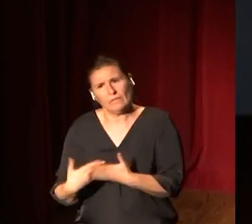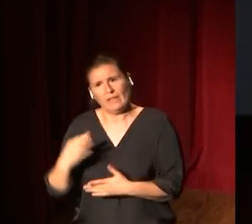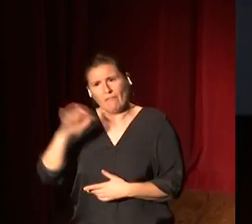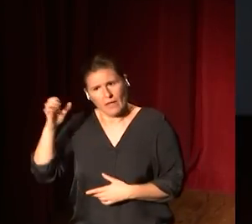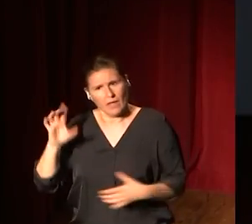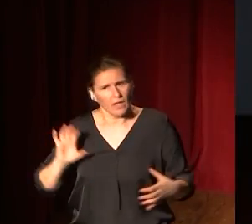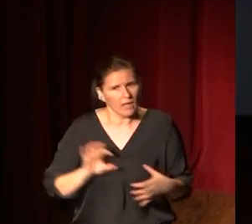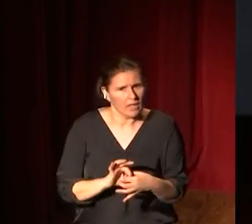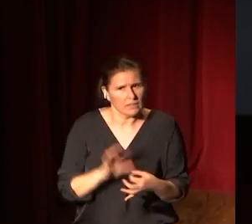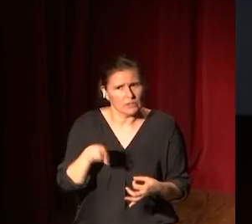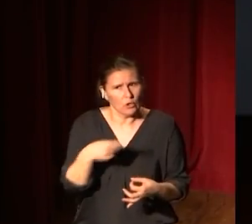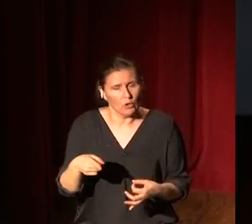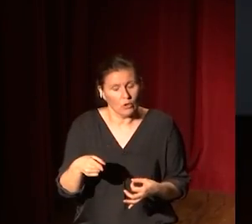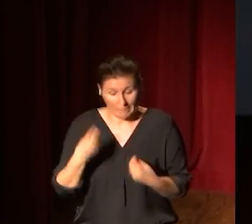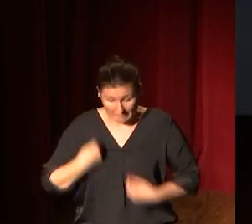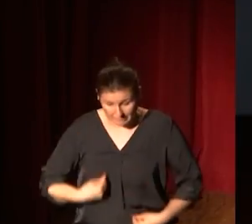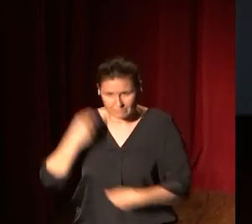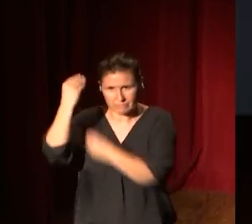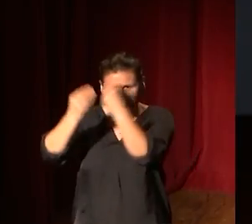Bien, en esa reflexión,